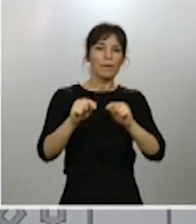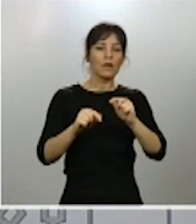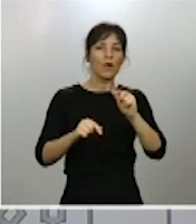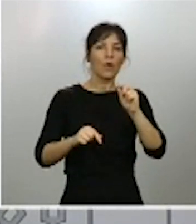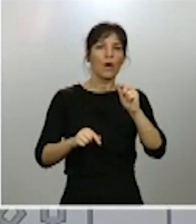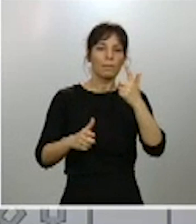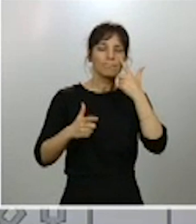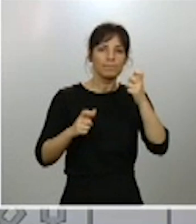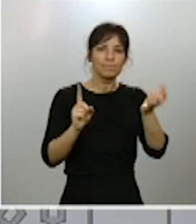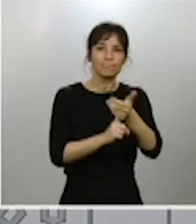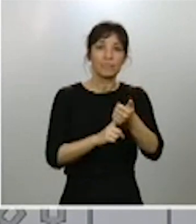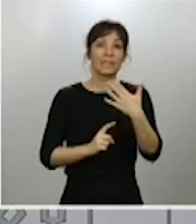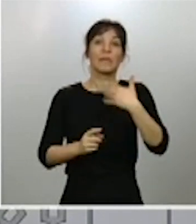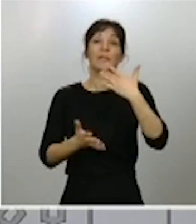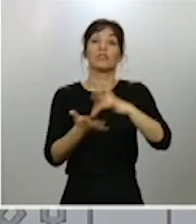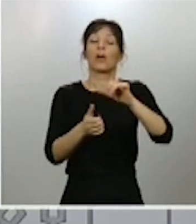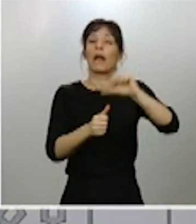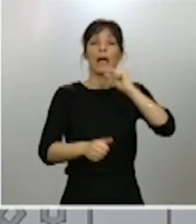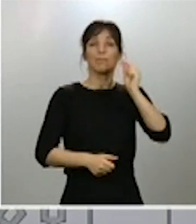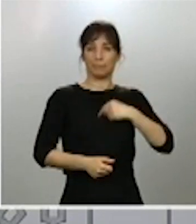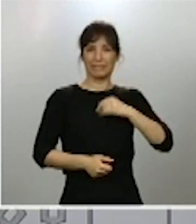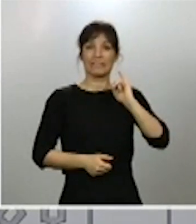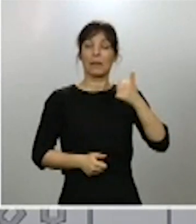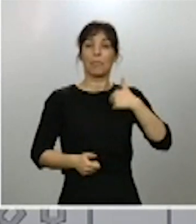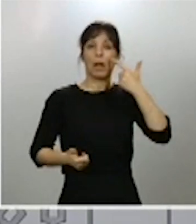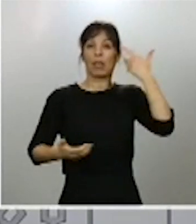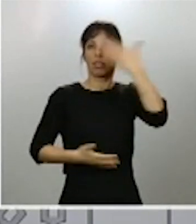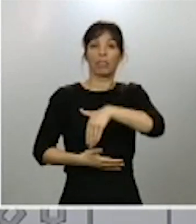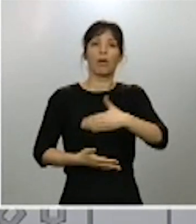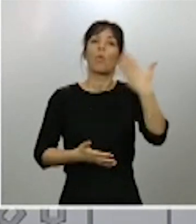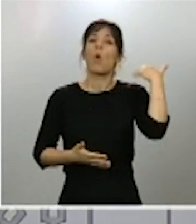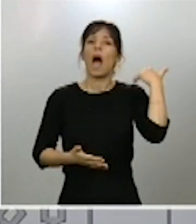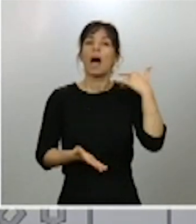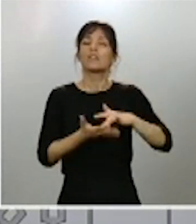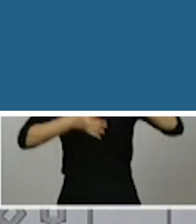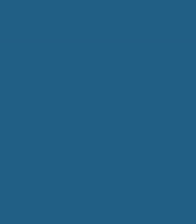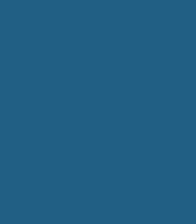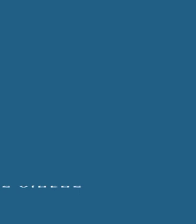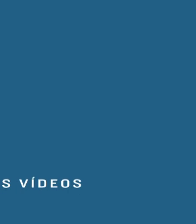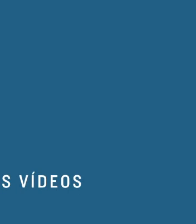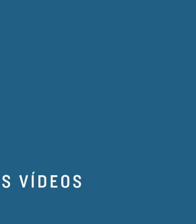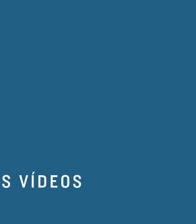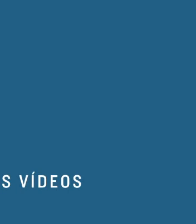algún momento estaban infectados, aunque no se haya podido identificar el momento en el que tuvieron la enfermedad, si es que la llegaron a tener.